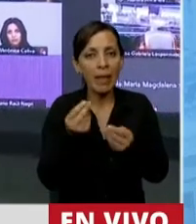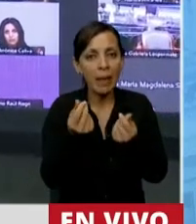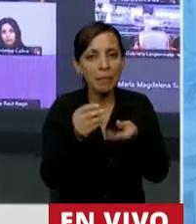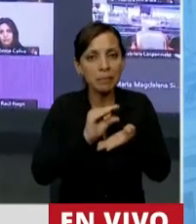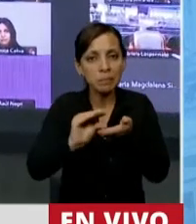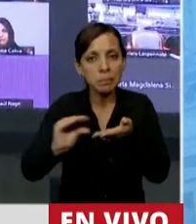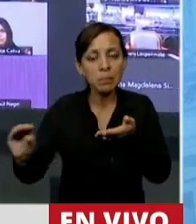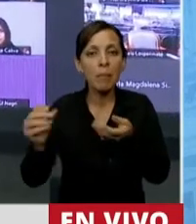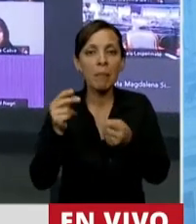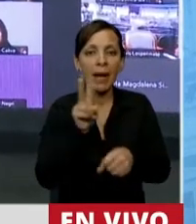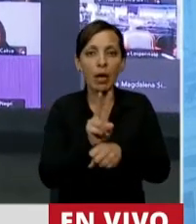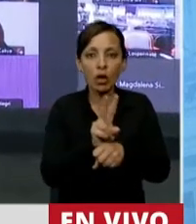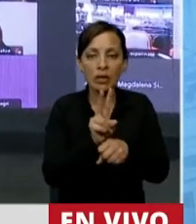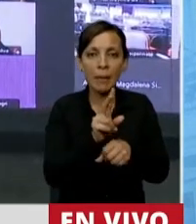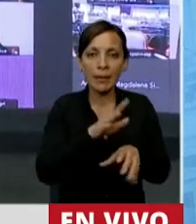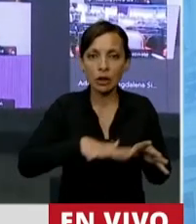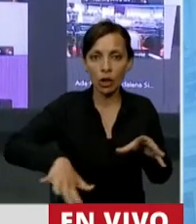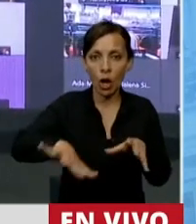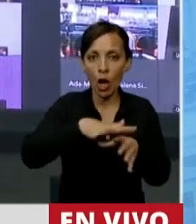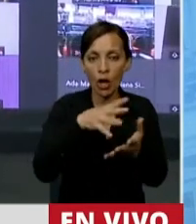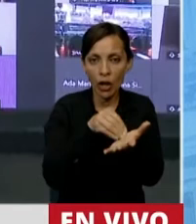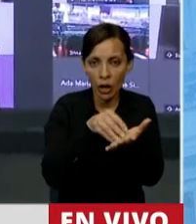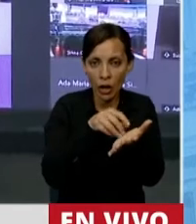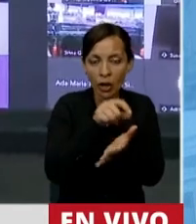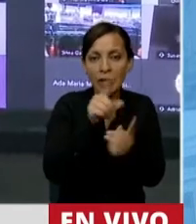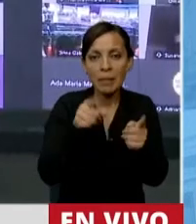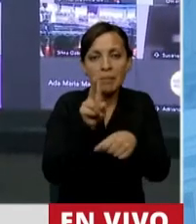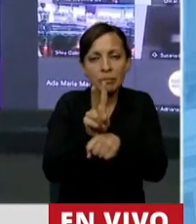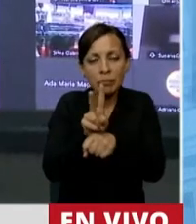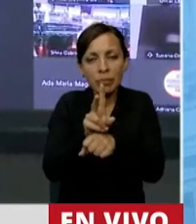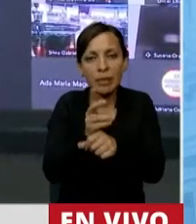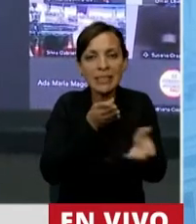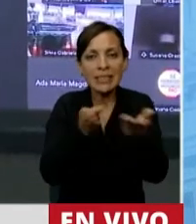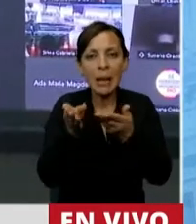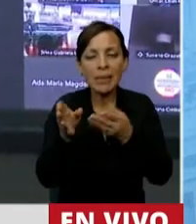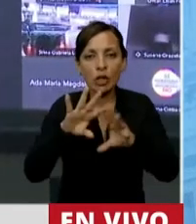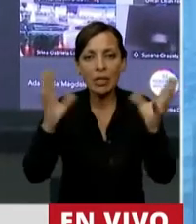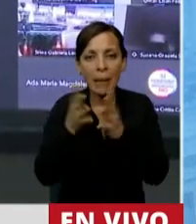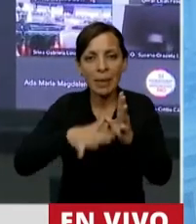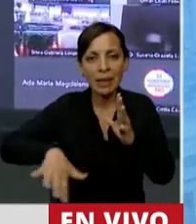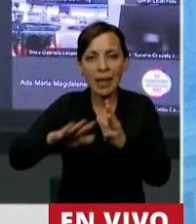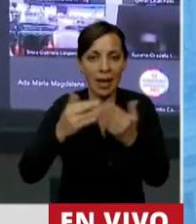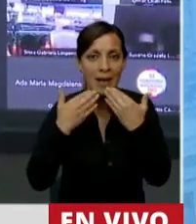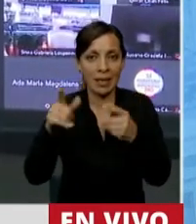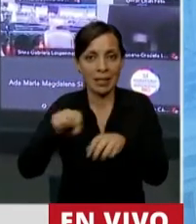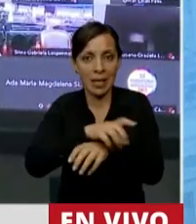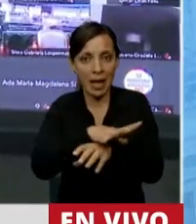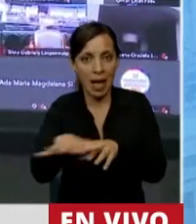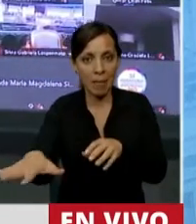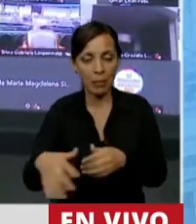que reciben para la conservación de los suelos y para preservar los servicios ambientales que esos campos prestan.